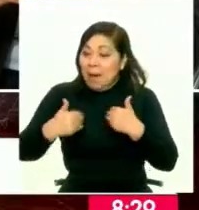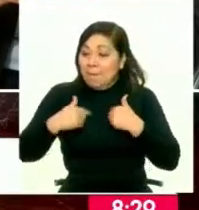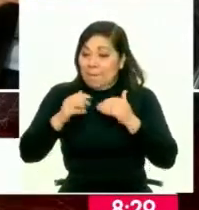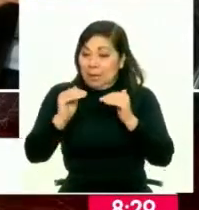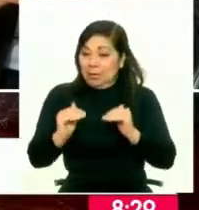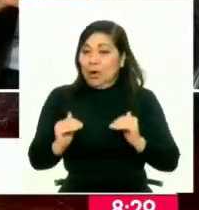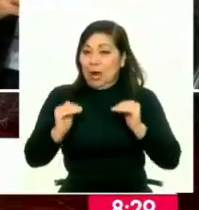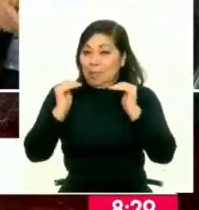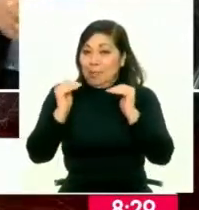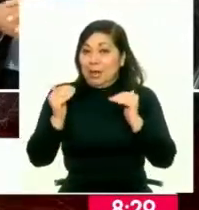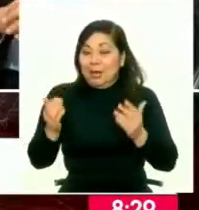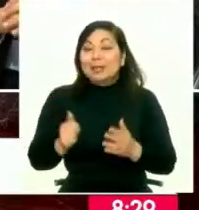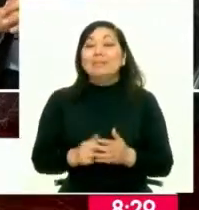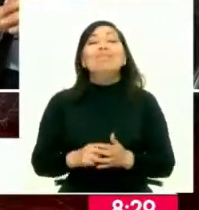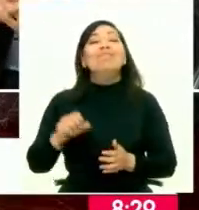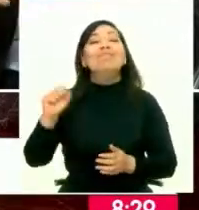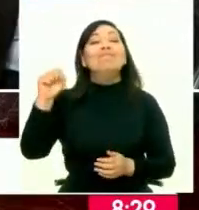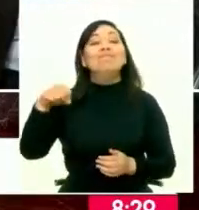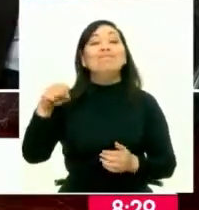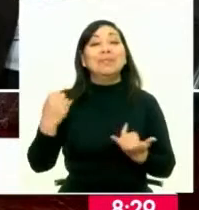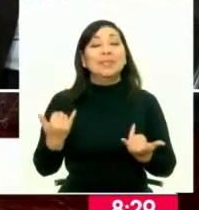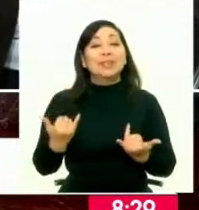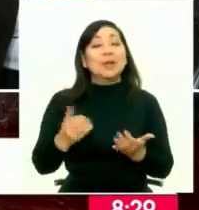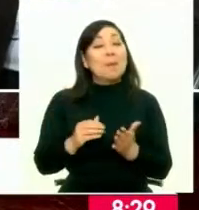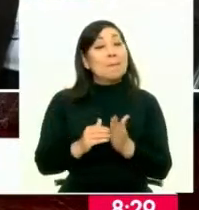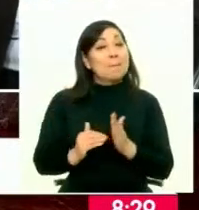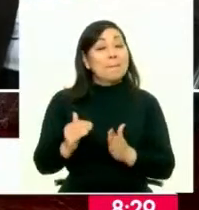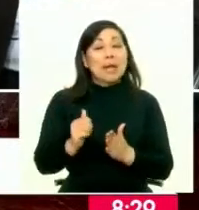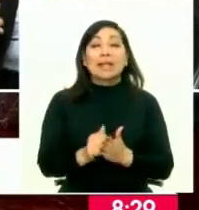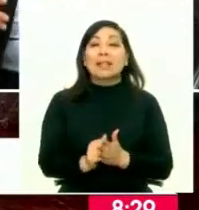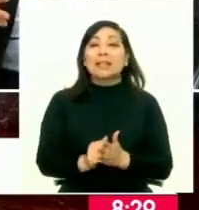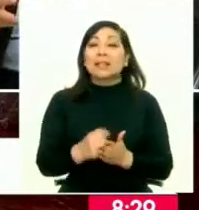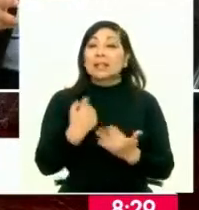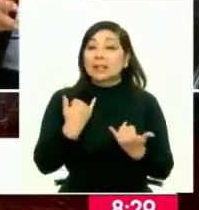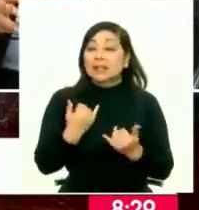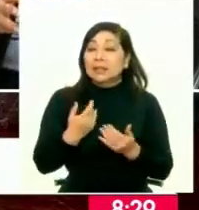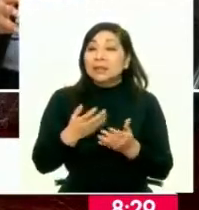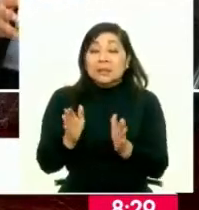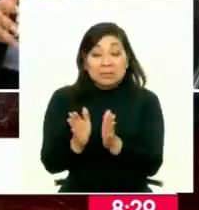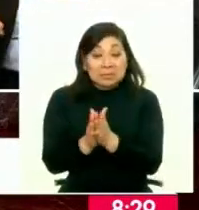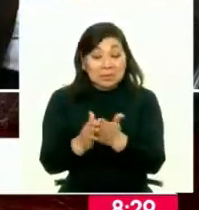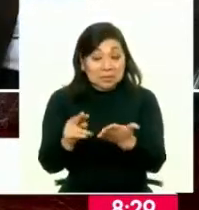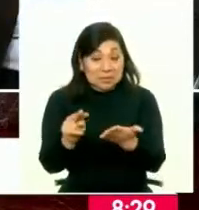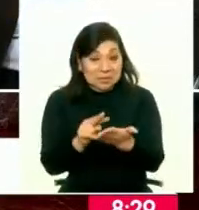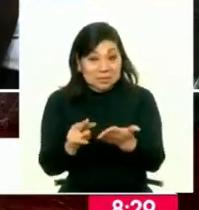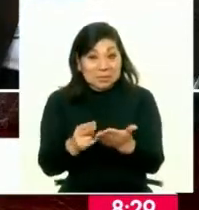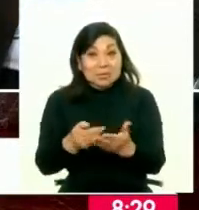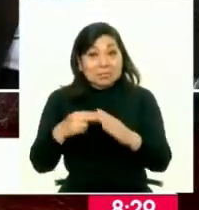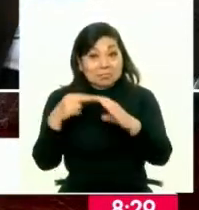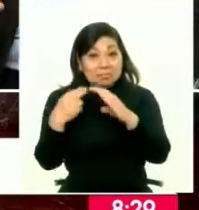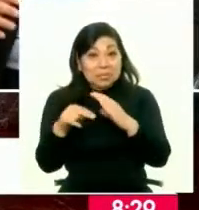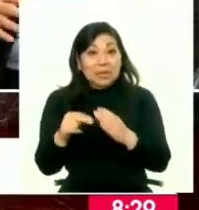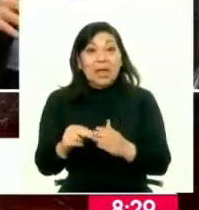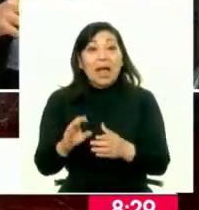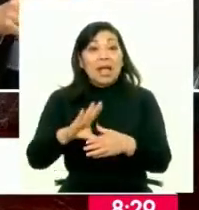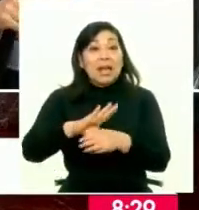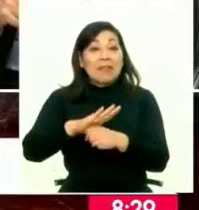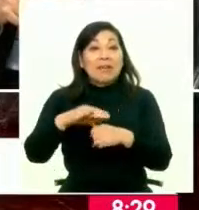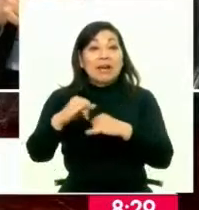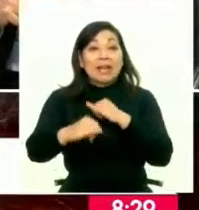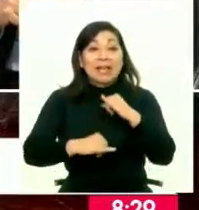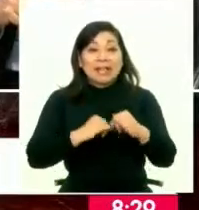adultos o adultos mayores. Exactamente. Y esa es la riqueza. Te comento que este boletín estadístico lo vamos a lanzar en la Feria